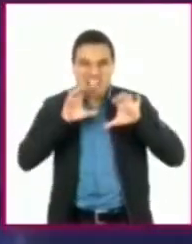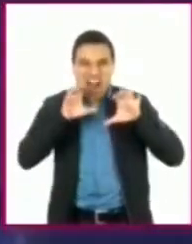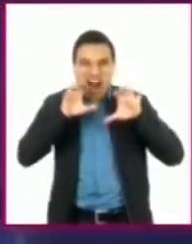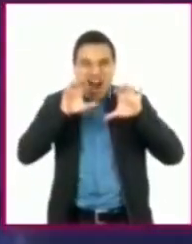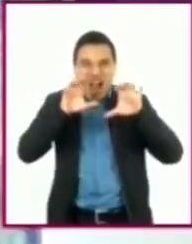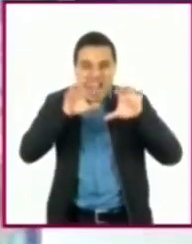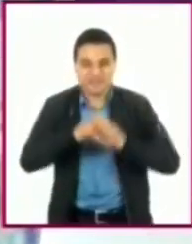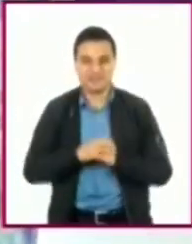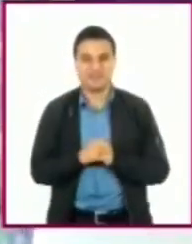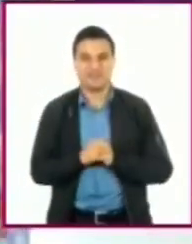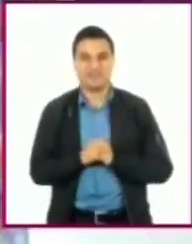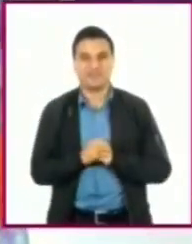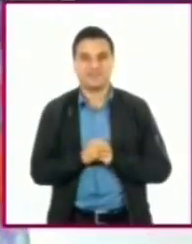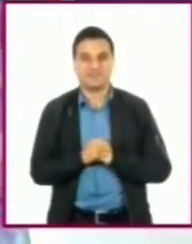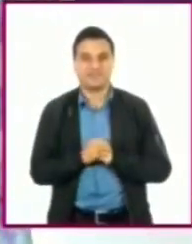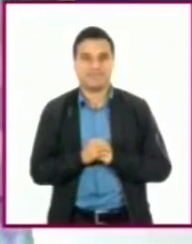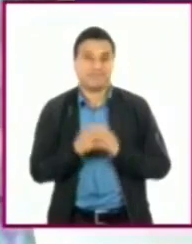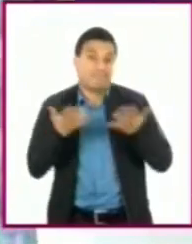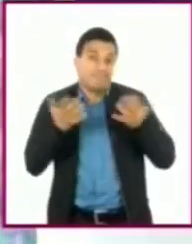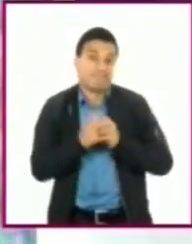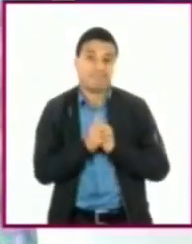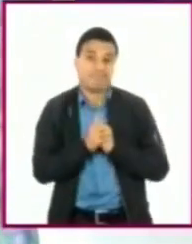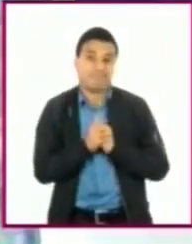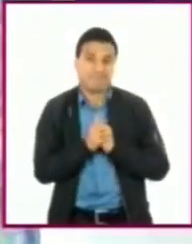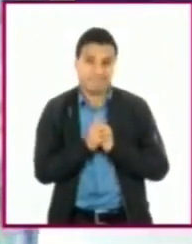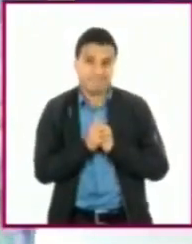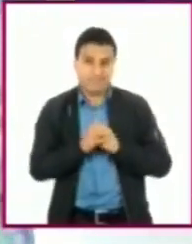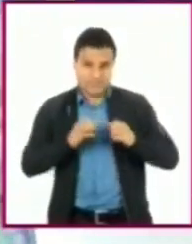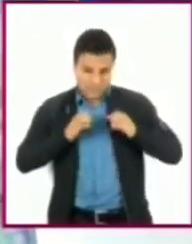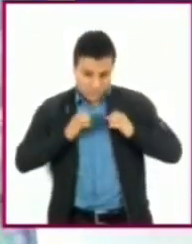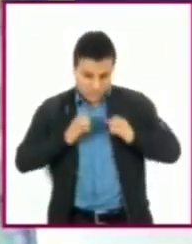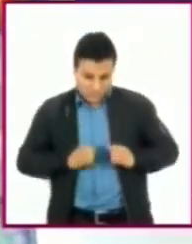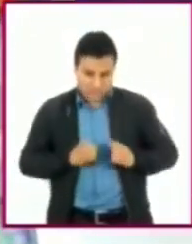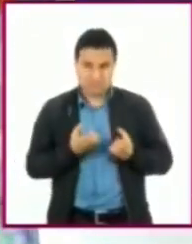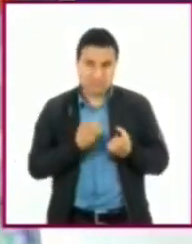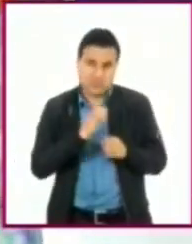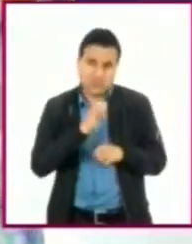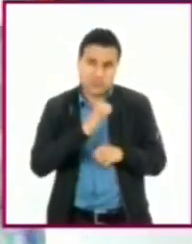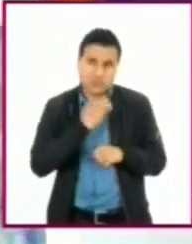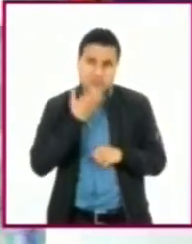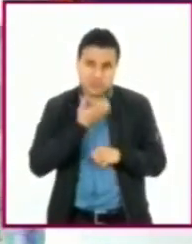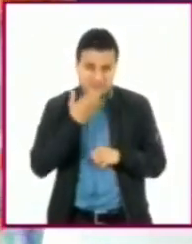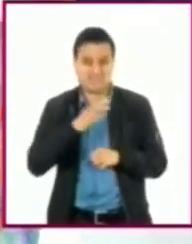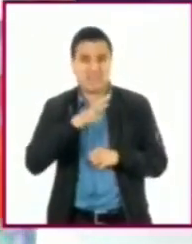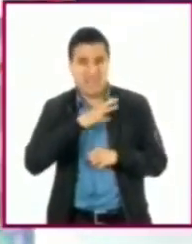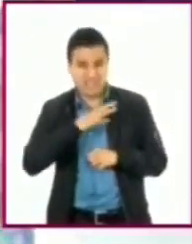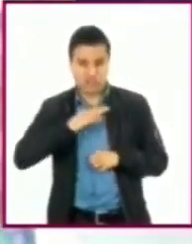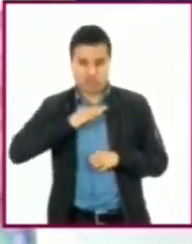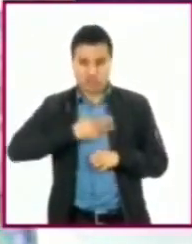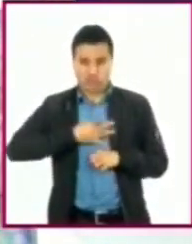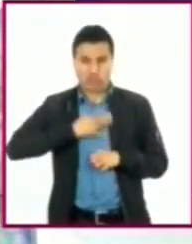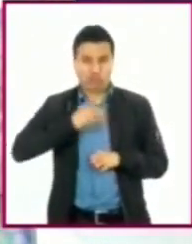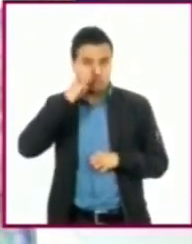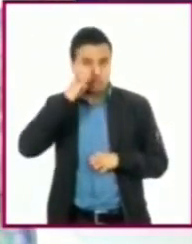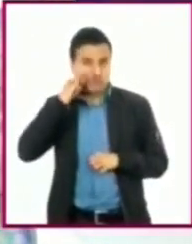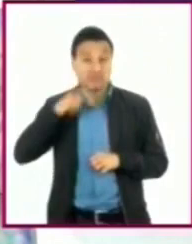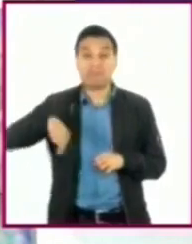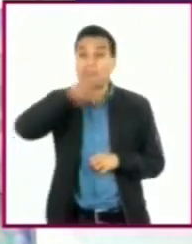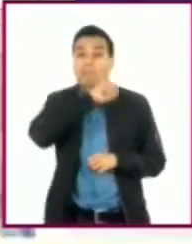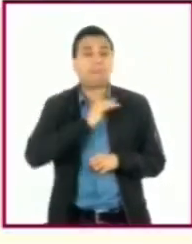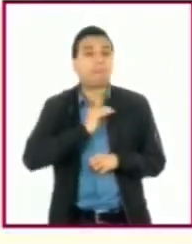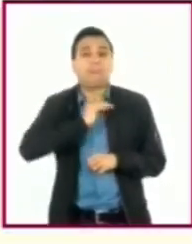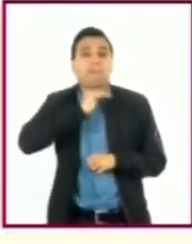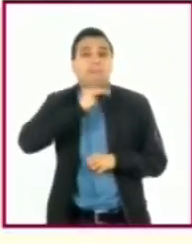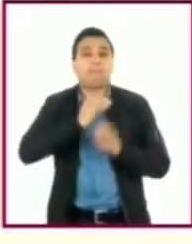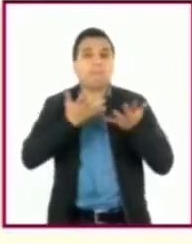Es de hecho muy común que nuestro organismo se exponga a gérmenes causantes de enfermedades. Y la mayoría de las veces no nos damos